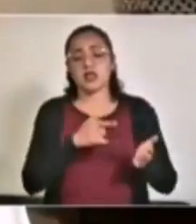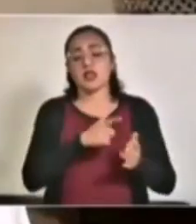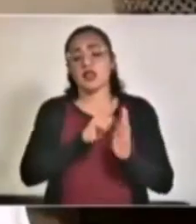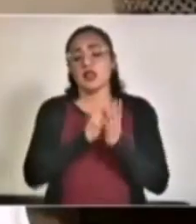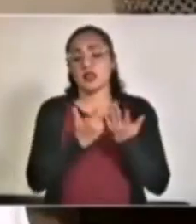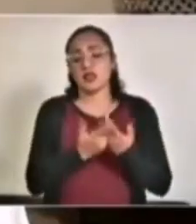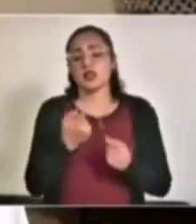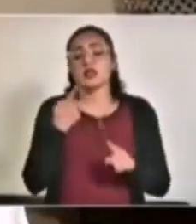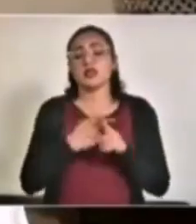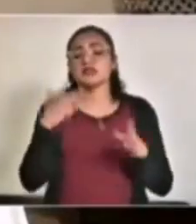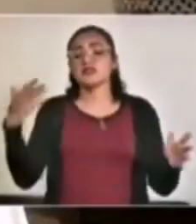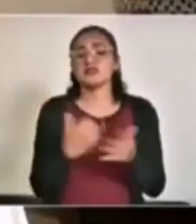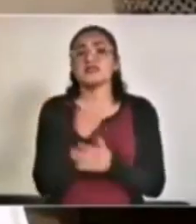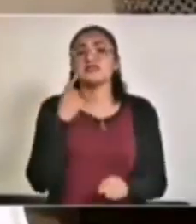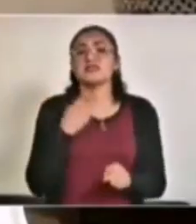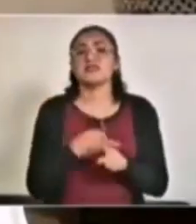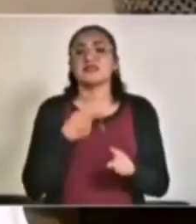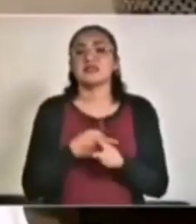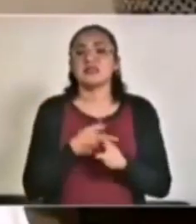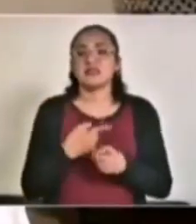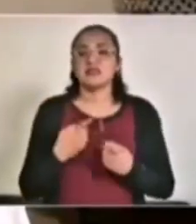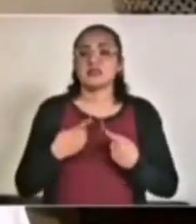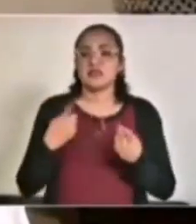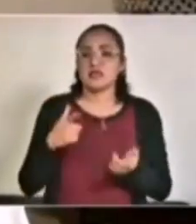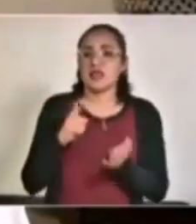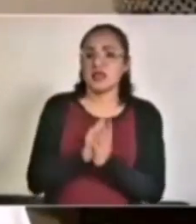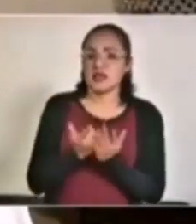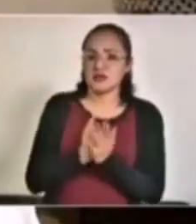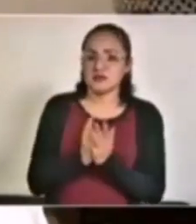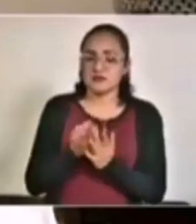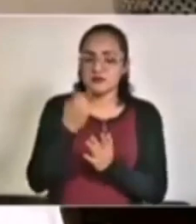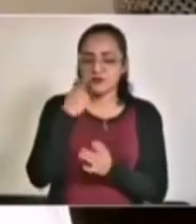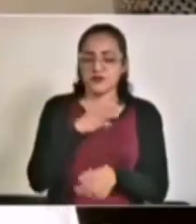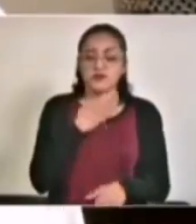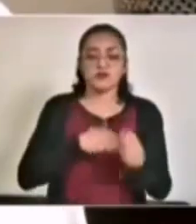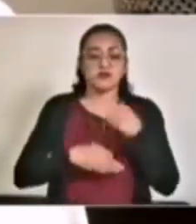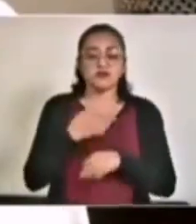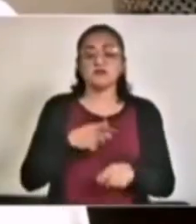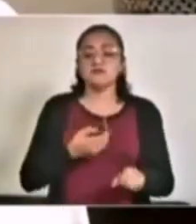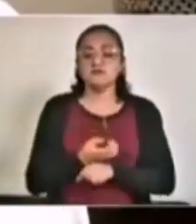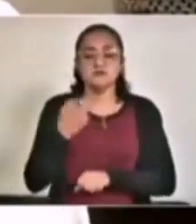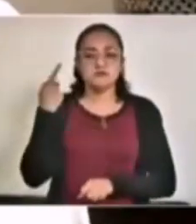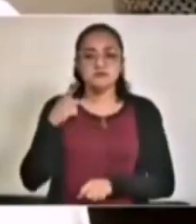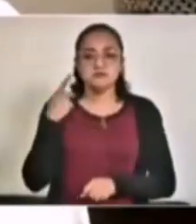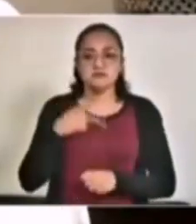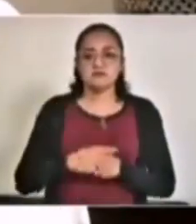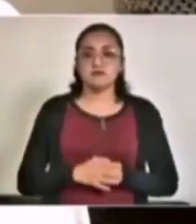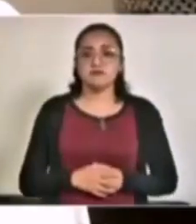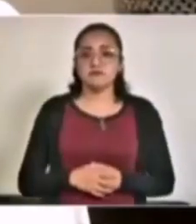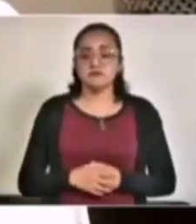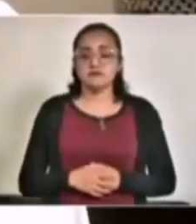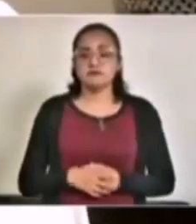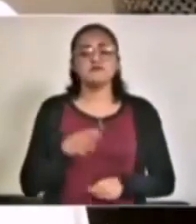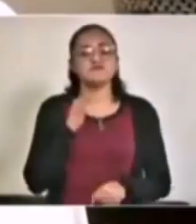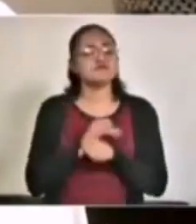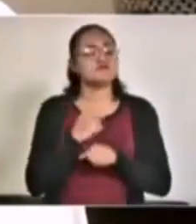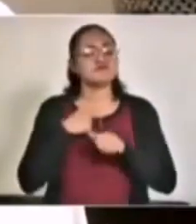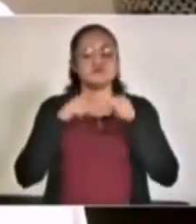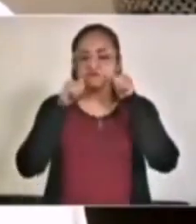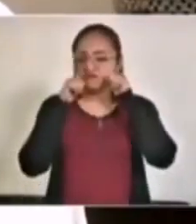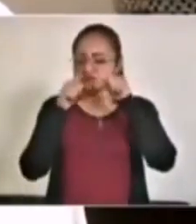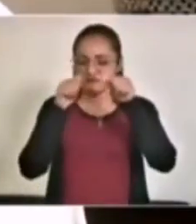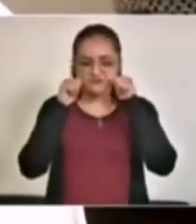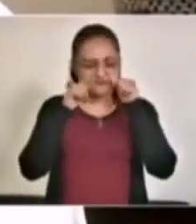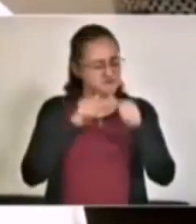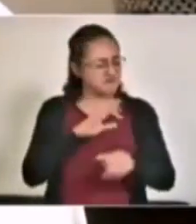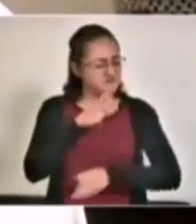la entrega de los libros de texto a todo el Estado y vamos a estar pendientes, pero